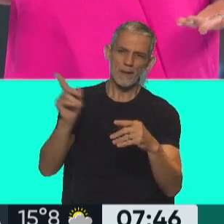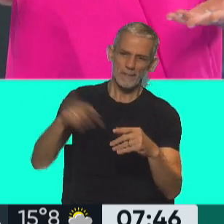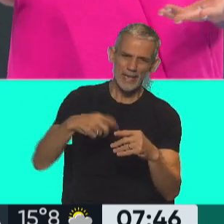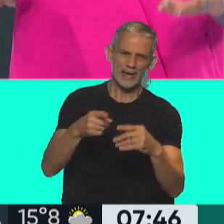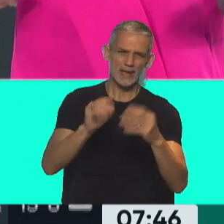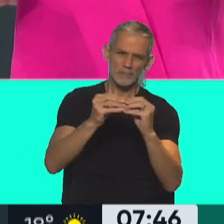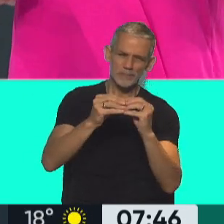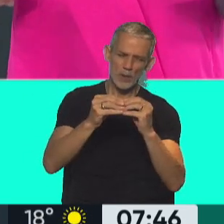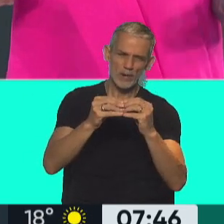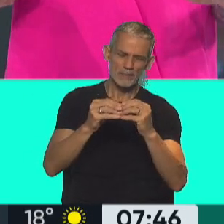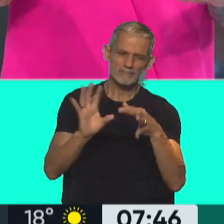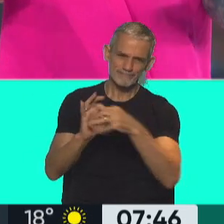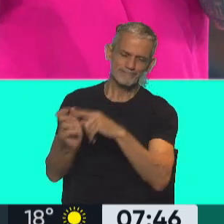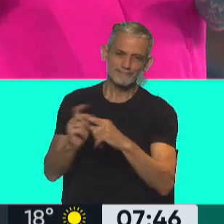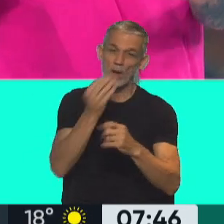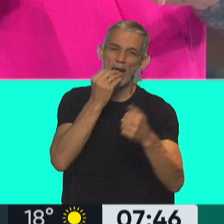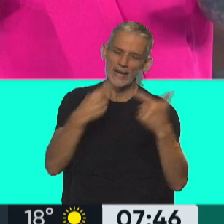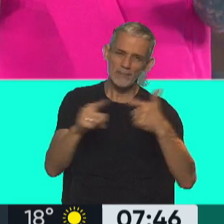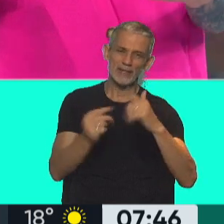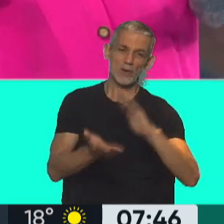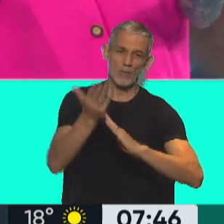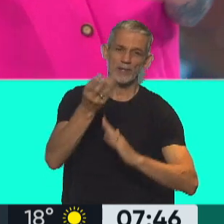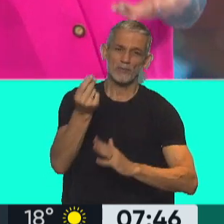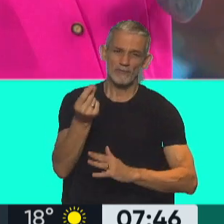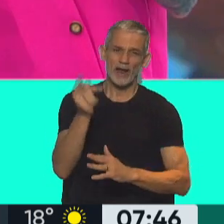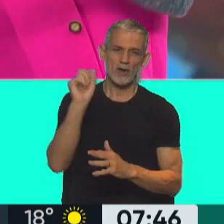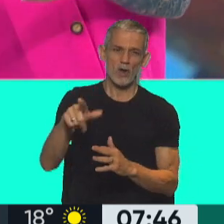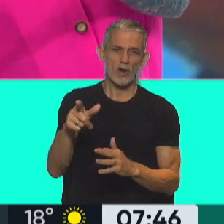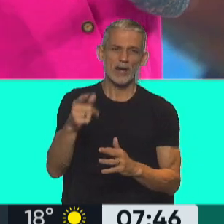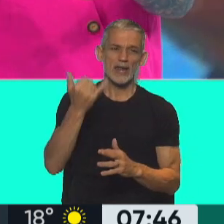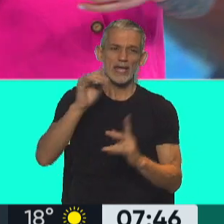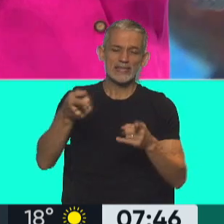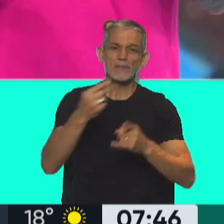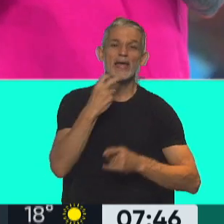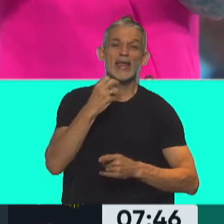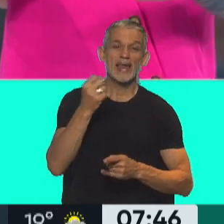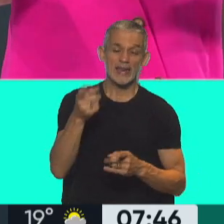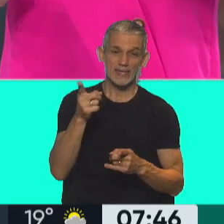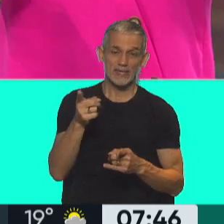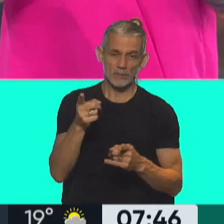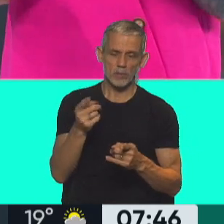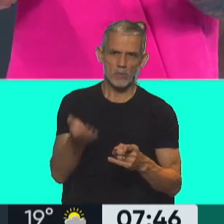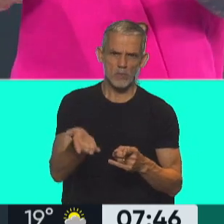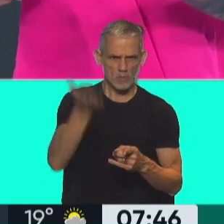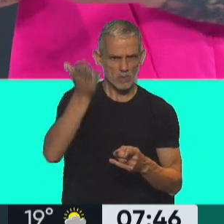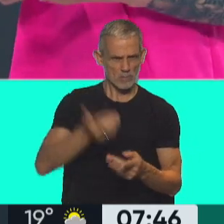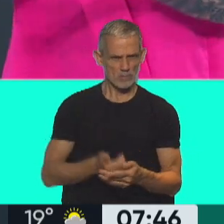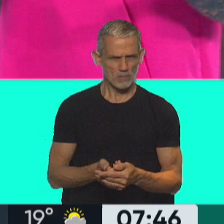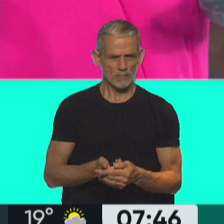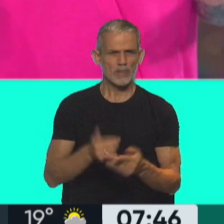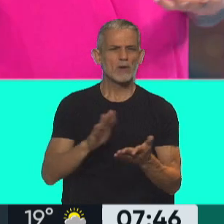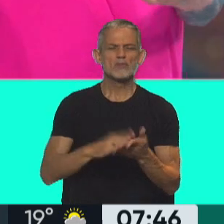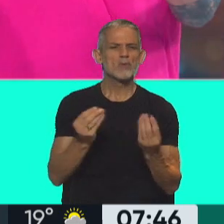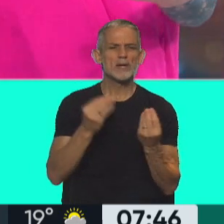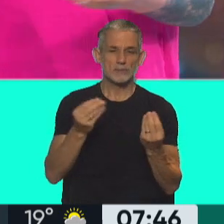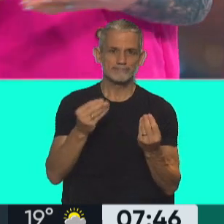vinculado particularmente con los alimentos, el aumento del valor de los alimentos y de la energía que repercute, y mucho, sobre todo, en